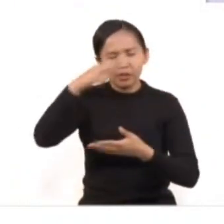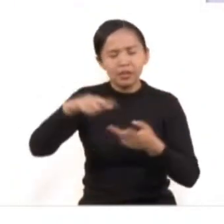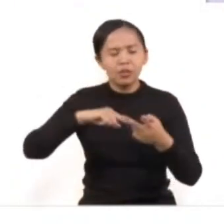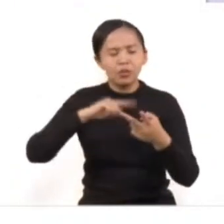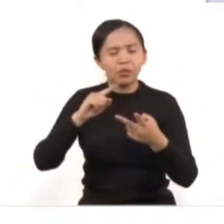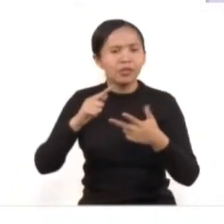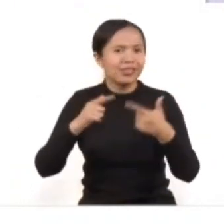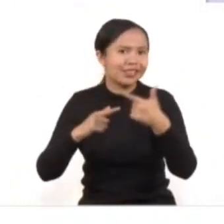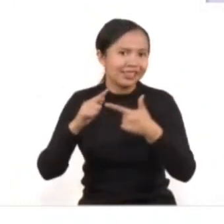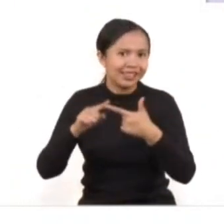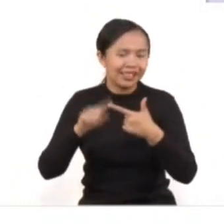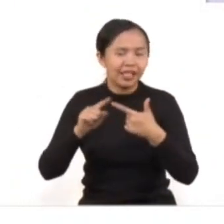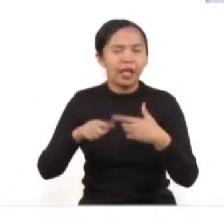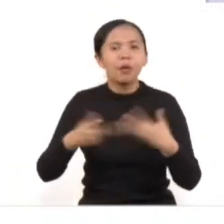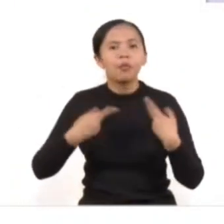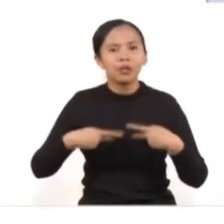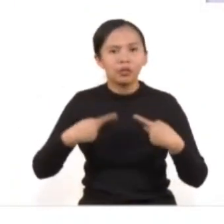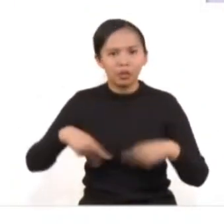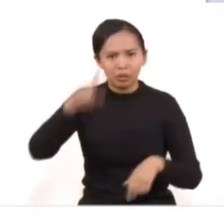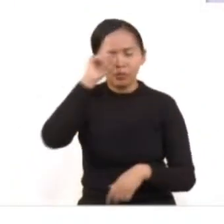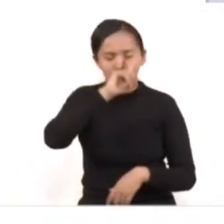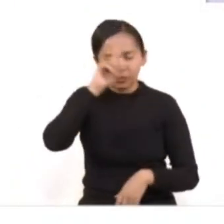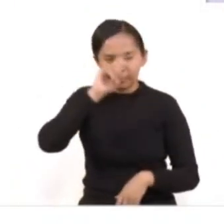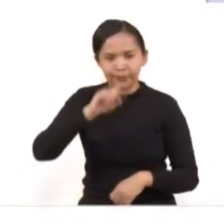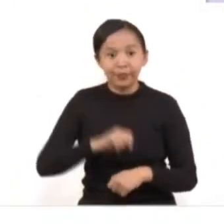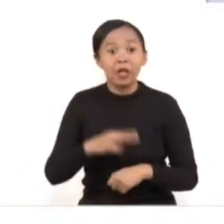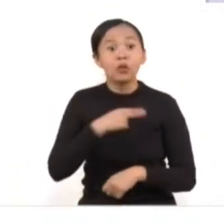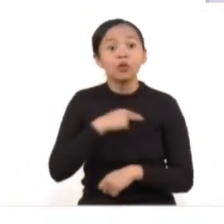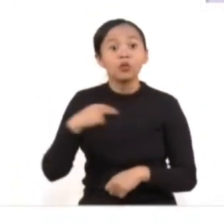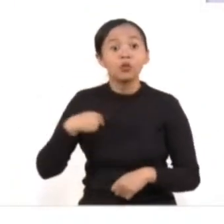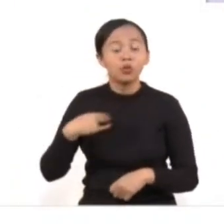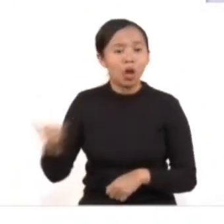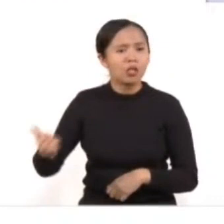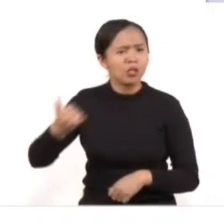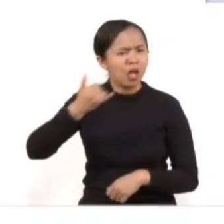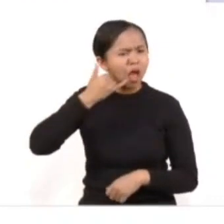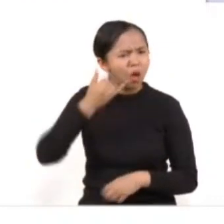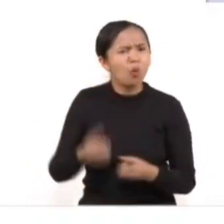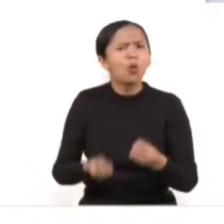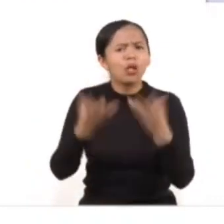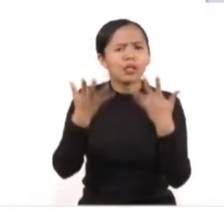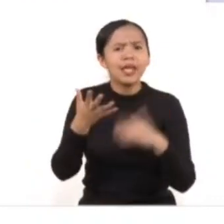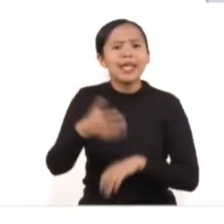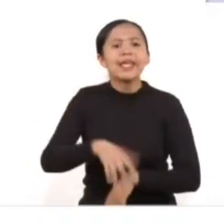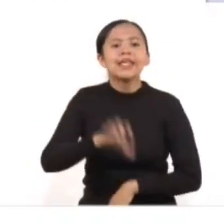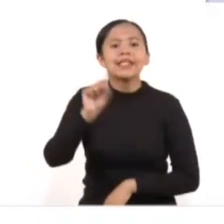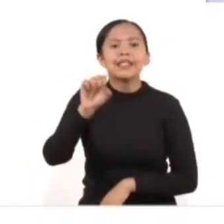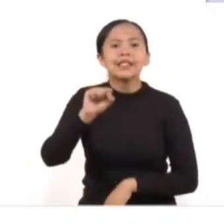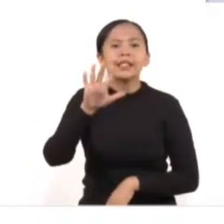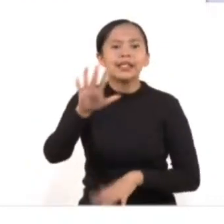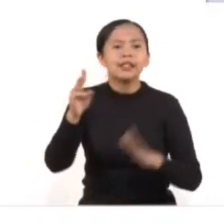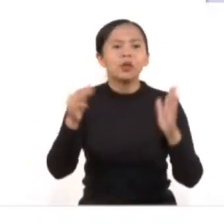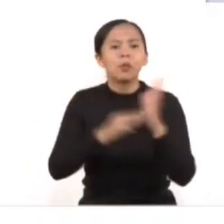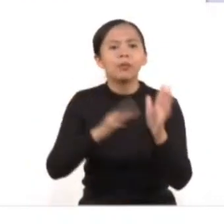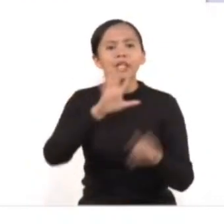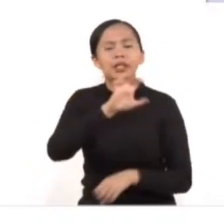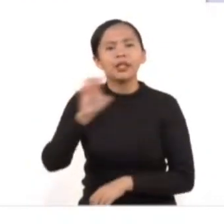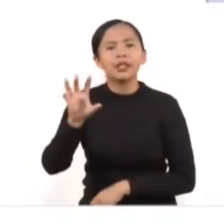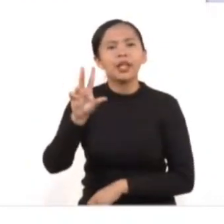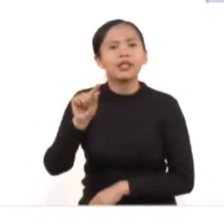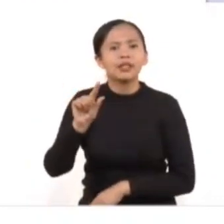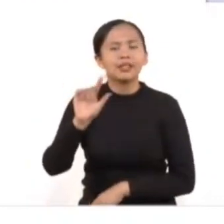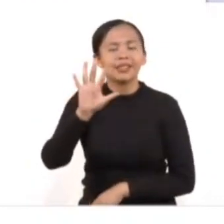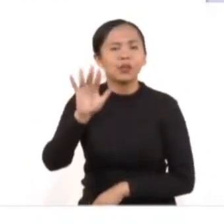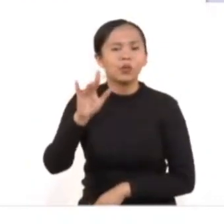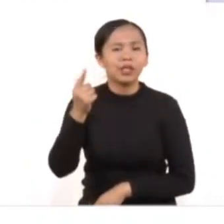Consejo Ciudadano. Hemos recibido 65 mil 557 llamadas totales, de las